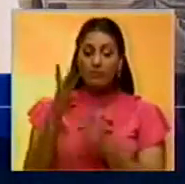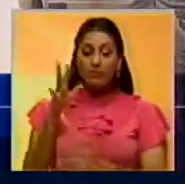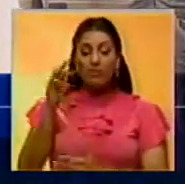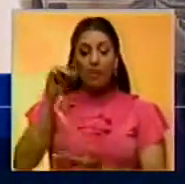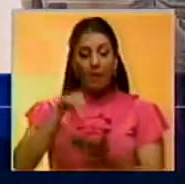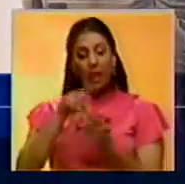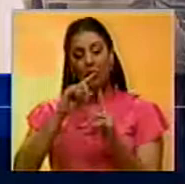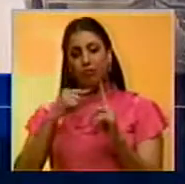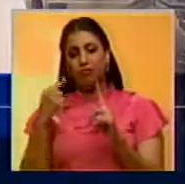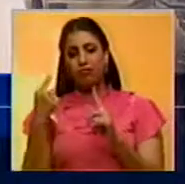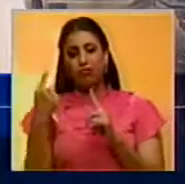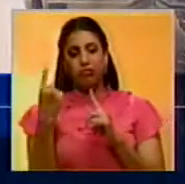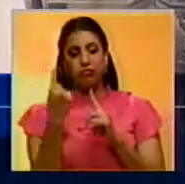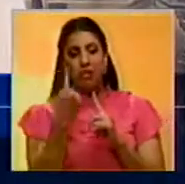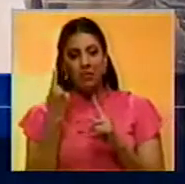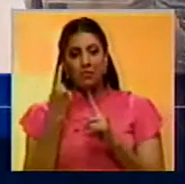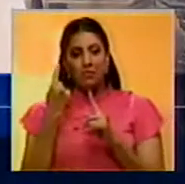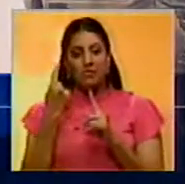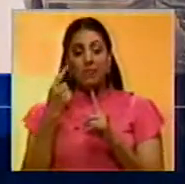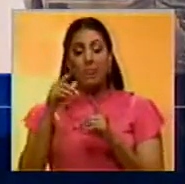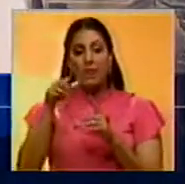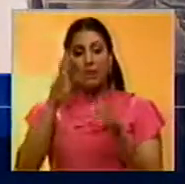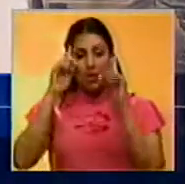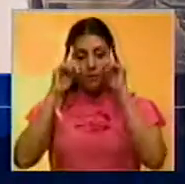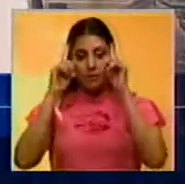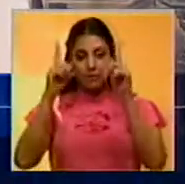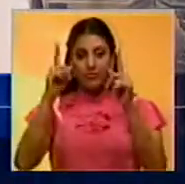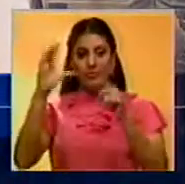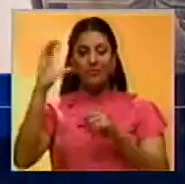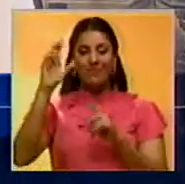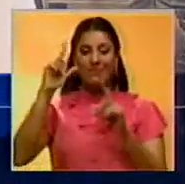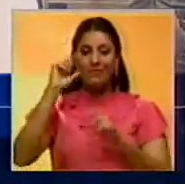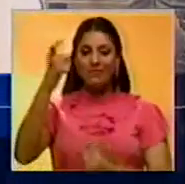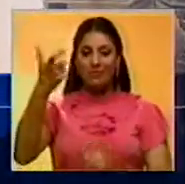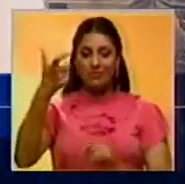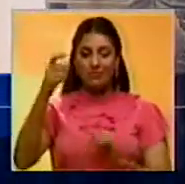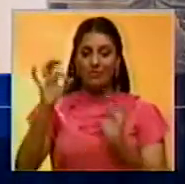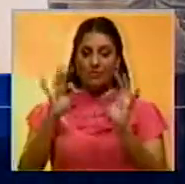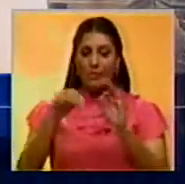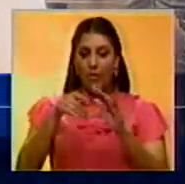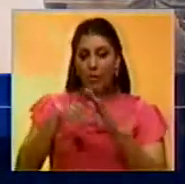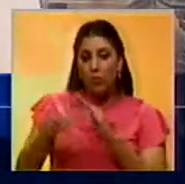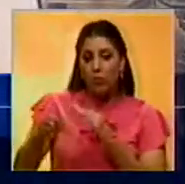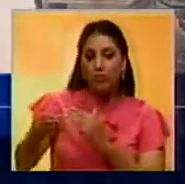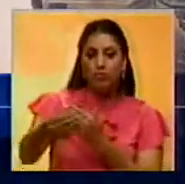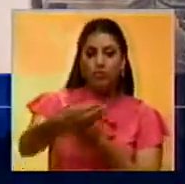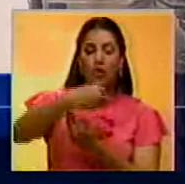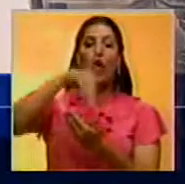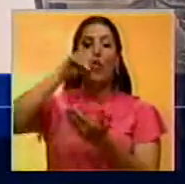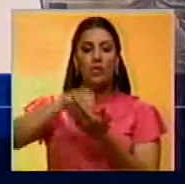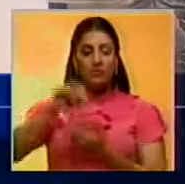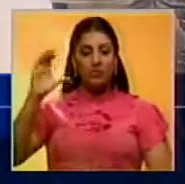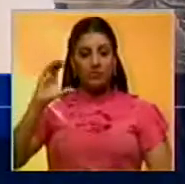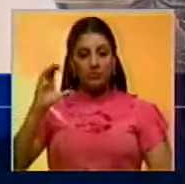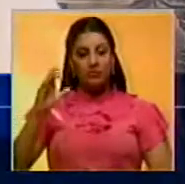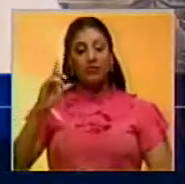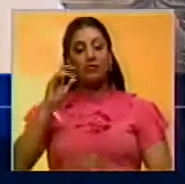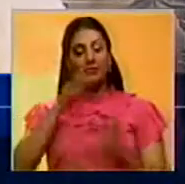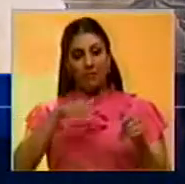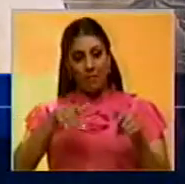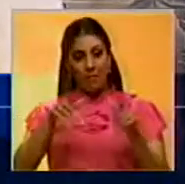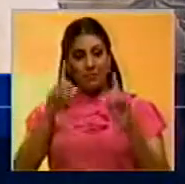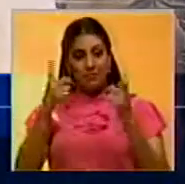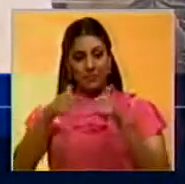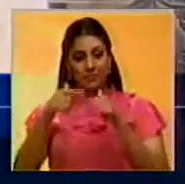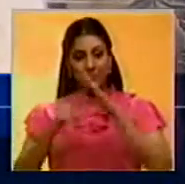Miranda retornan nuevamente hacia abajo, toman la autopista Caracas-Guarena y a altura de Turmo retornan otras hacia Caracas. Y una vez que llegan aquí